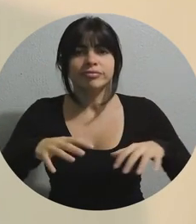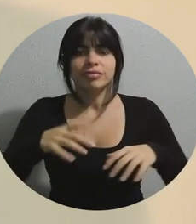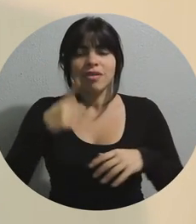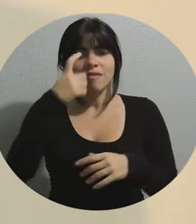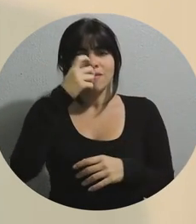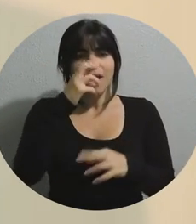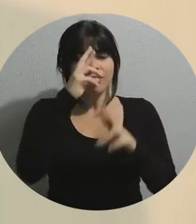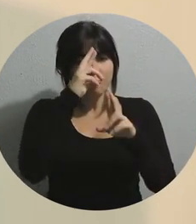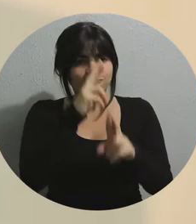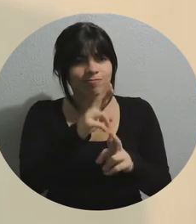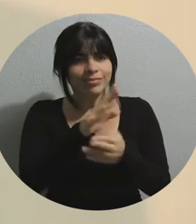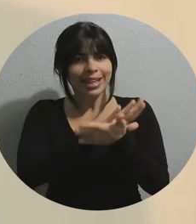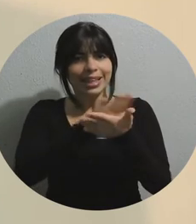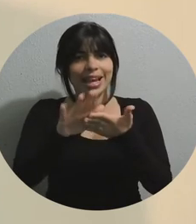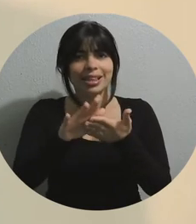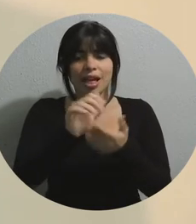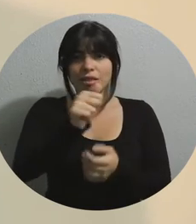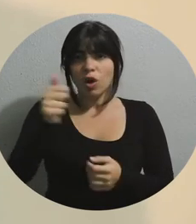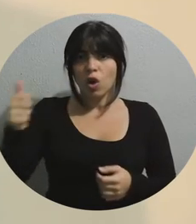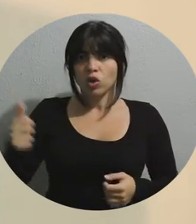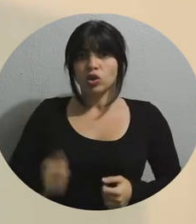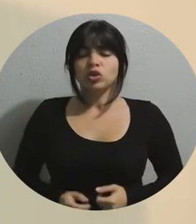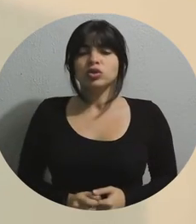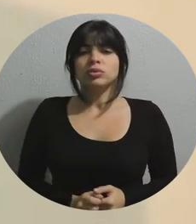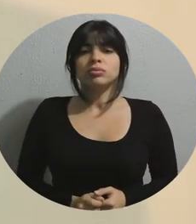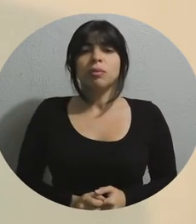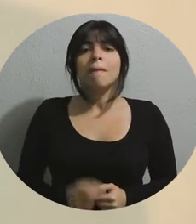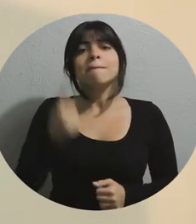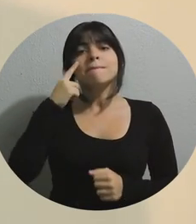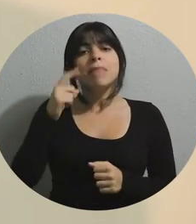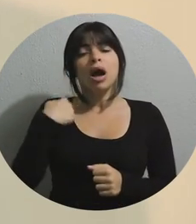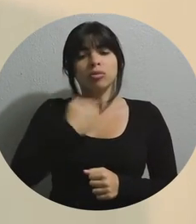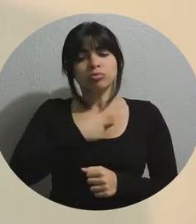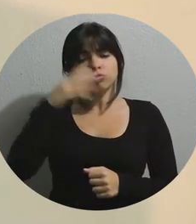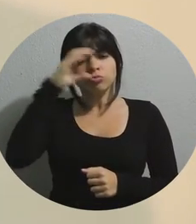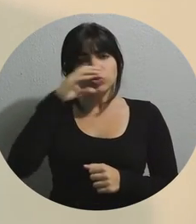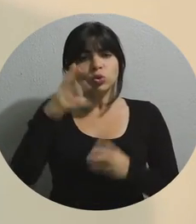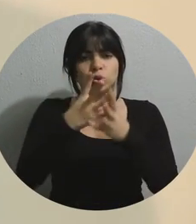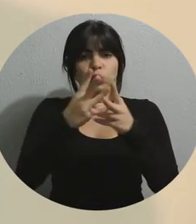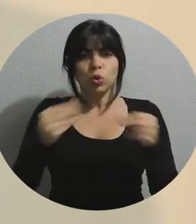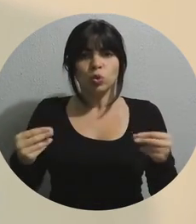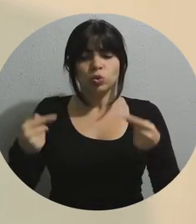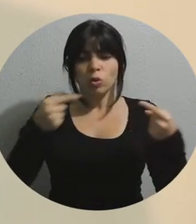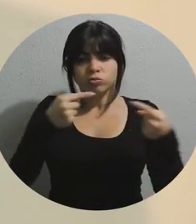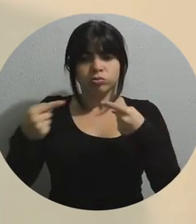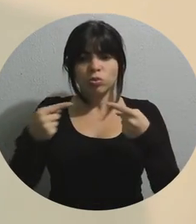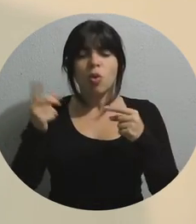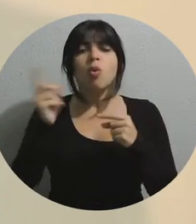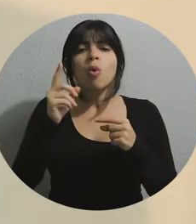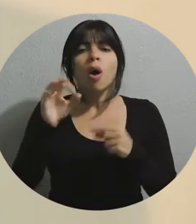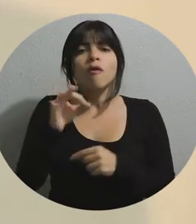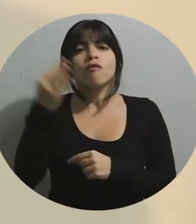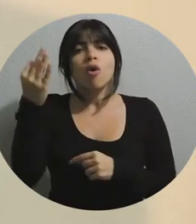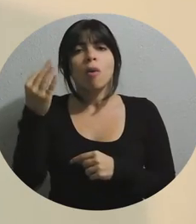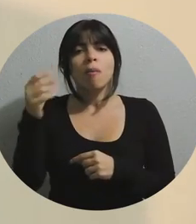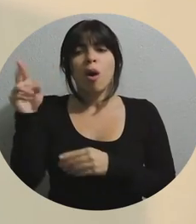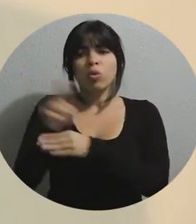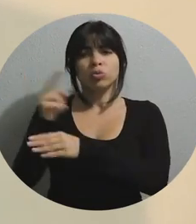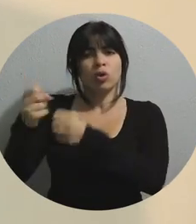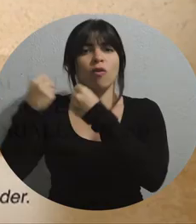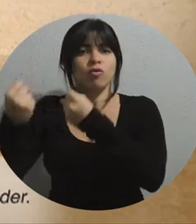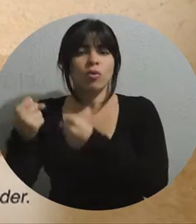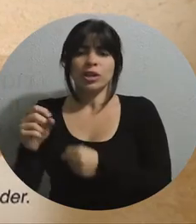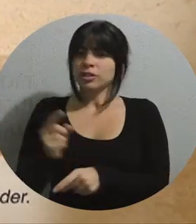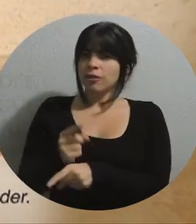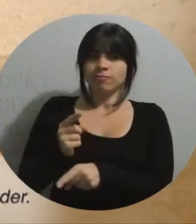de la integridad de los demás para solucionar sus controversias por la vía de la